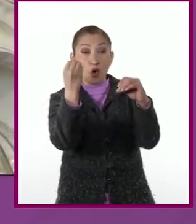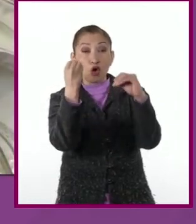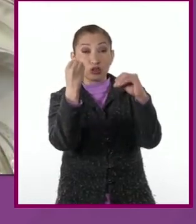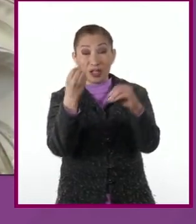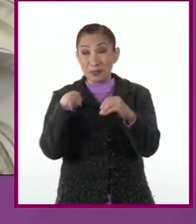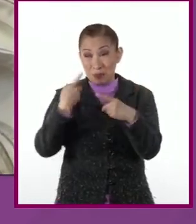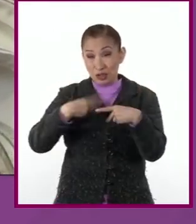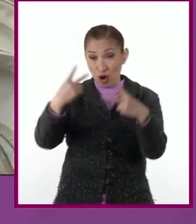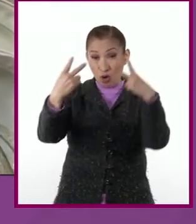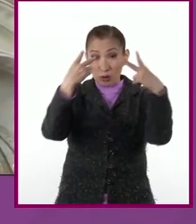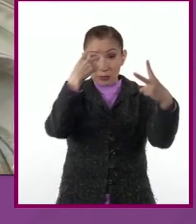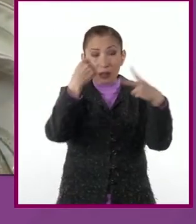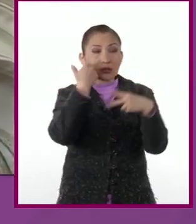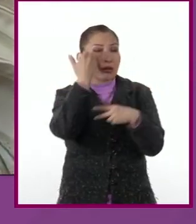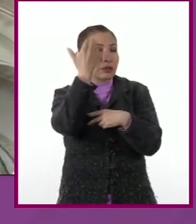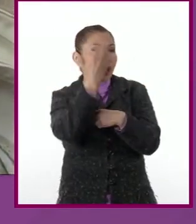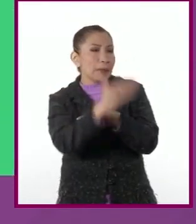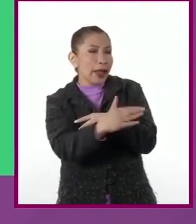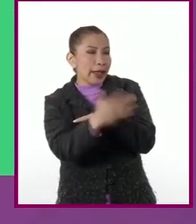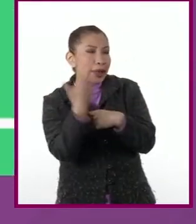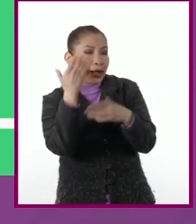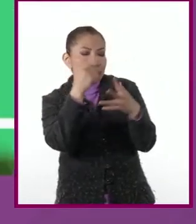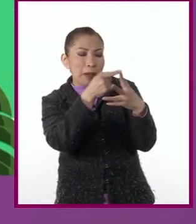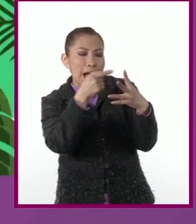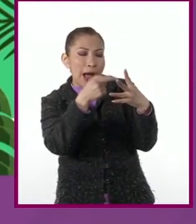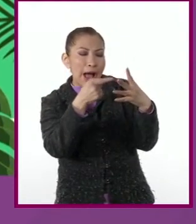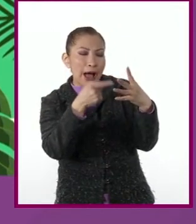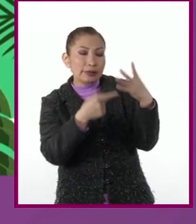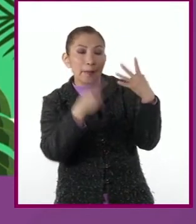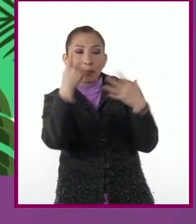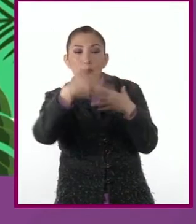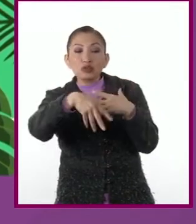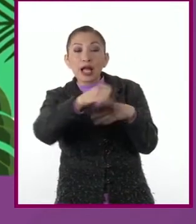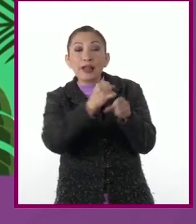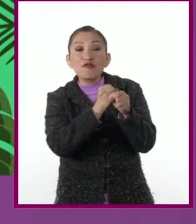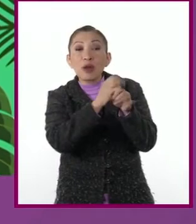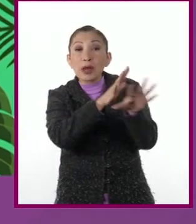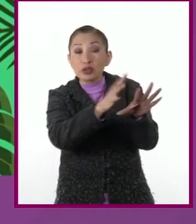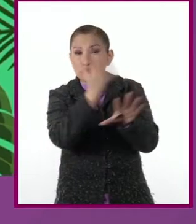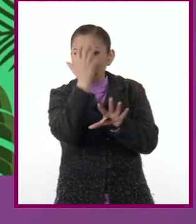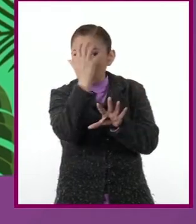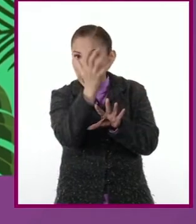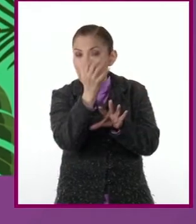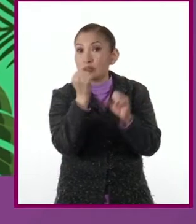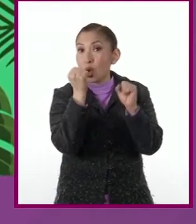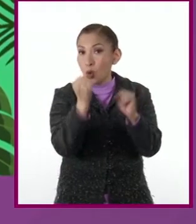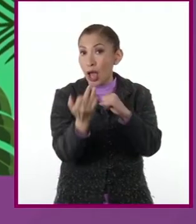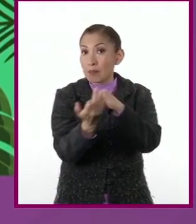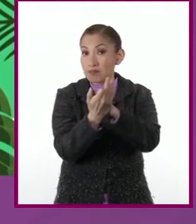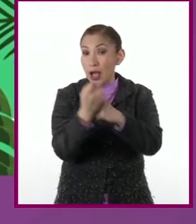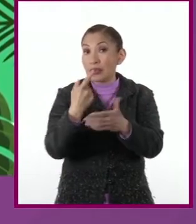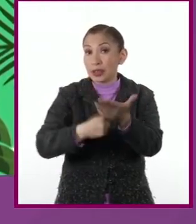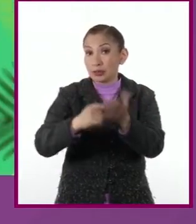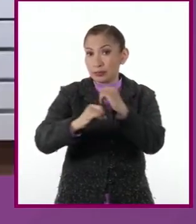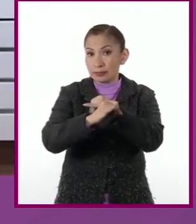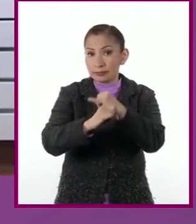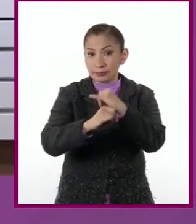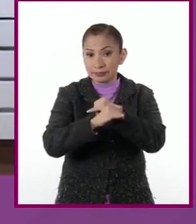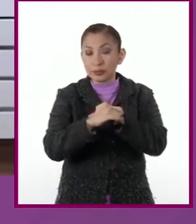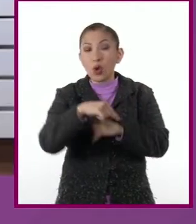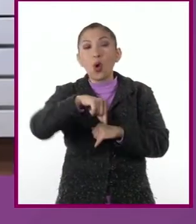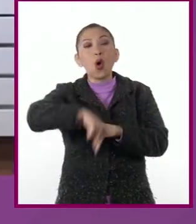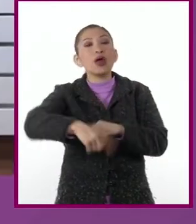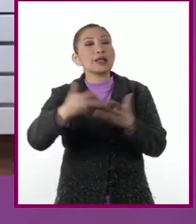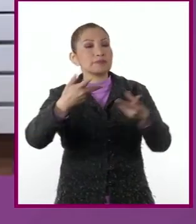nuestros espectadores quieren saber los pasos para buscar información confiable y segura en internet. Hoy